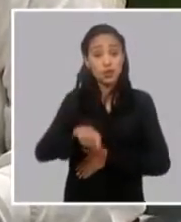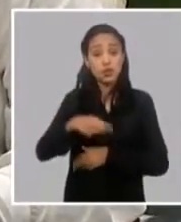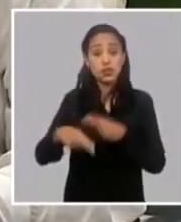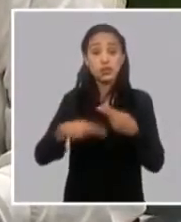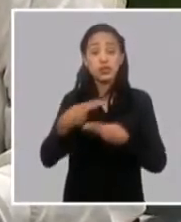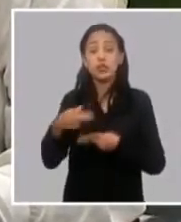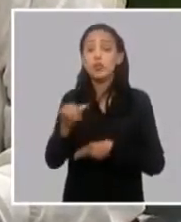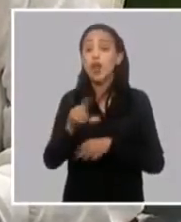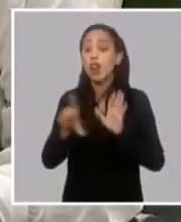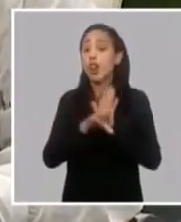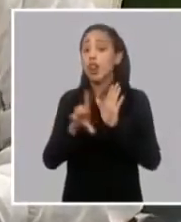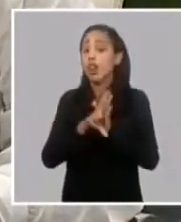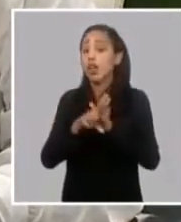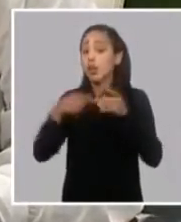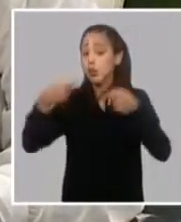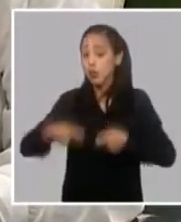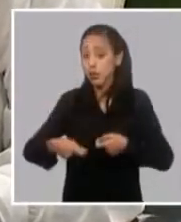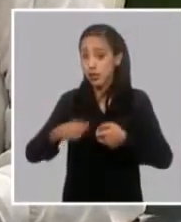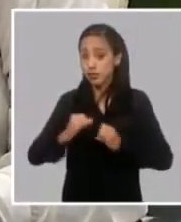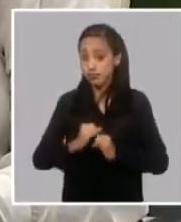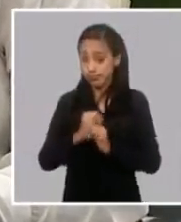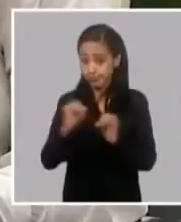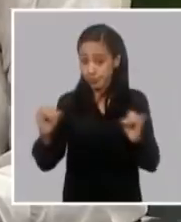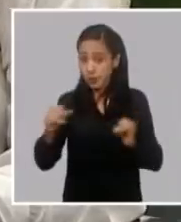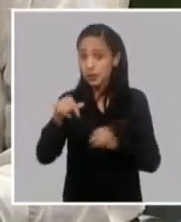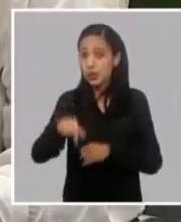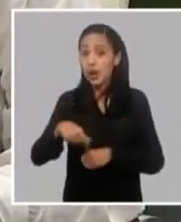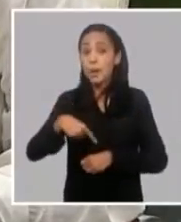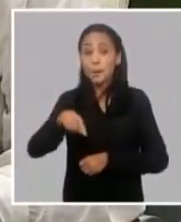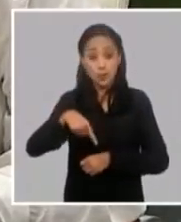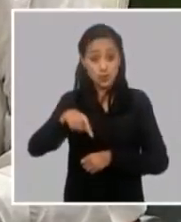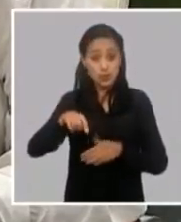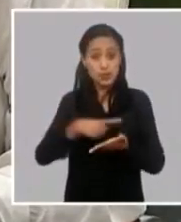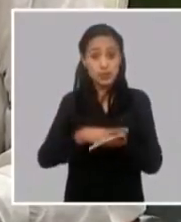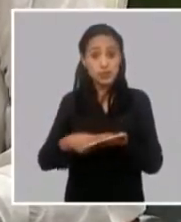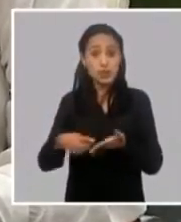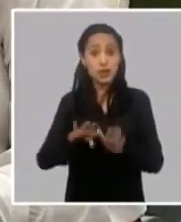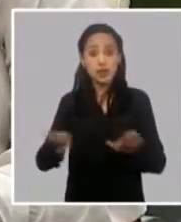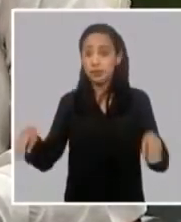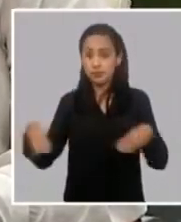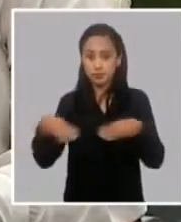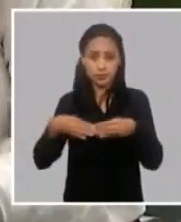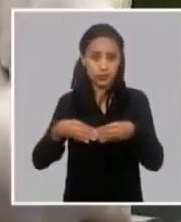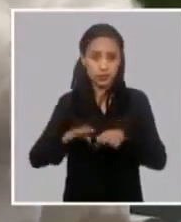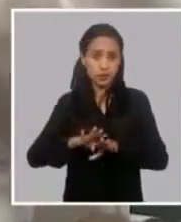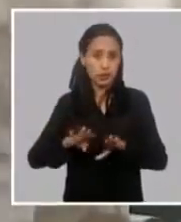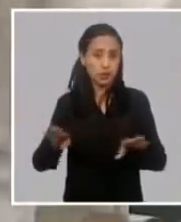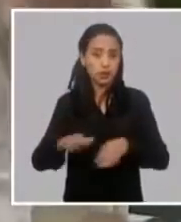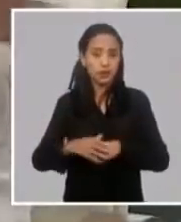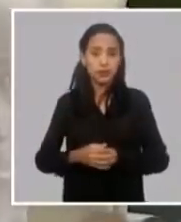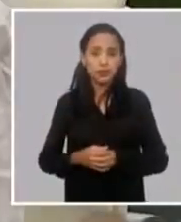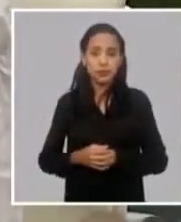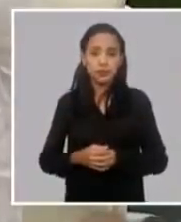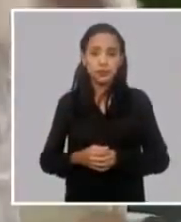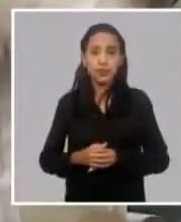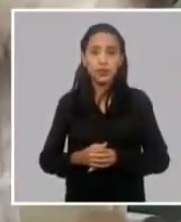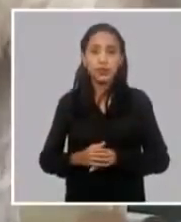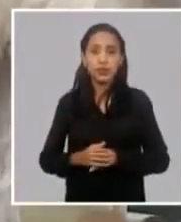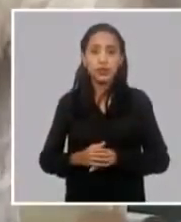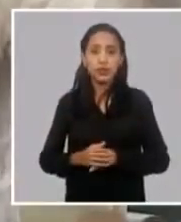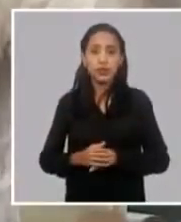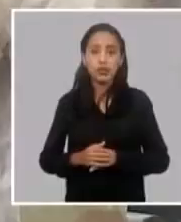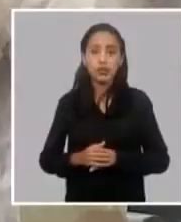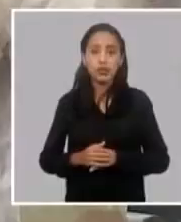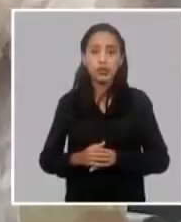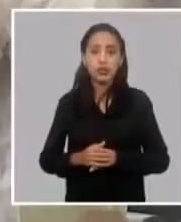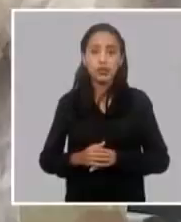circulando las normas jurídicas y las próximas semanas estaremos ya concluyendo el proceso de circulación cuando ellos se están circulando es para los diferentes organismos